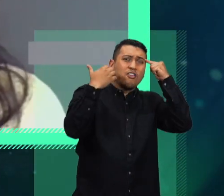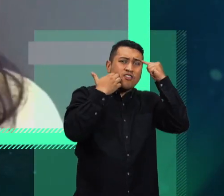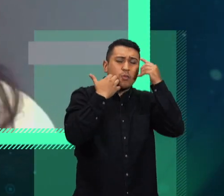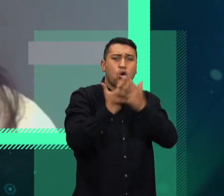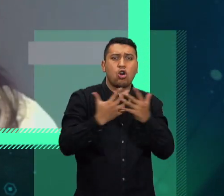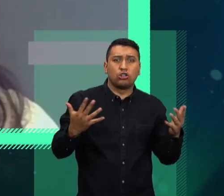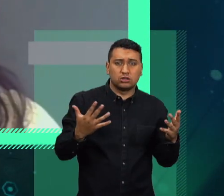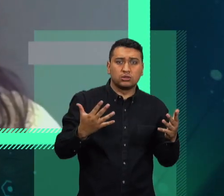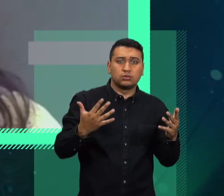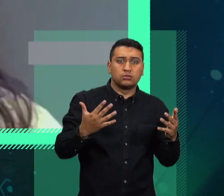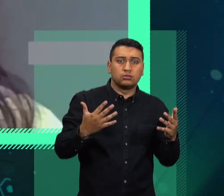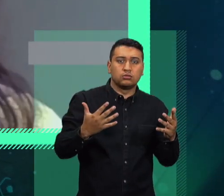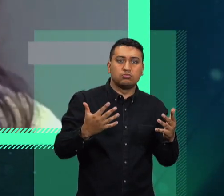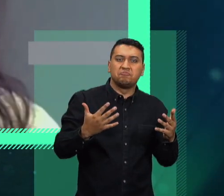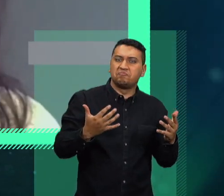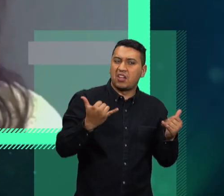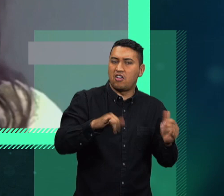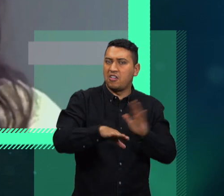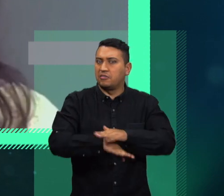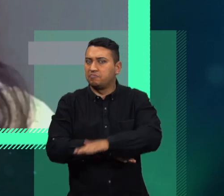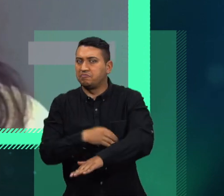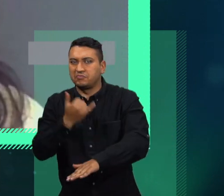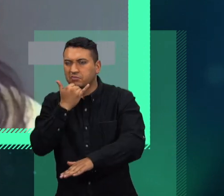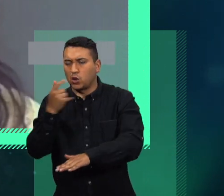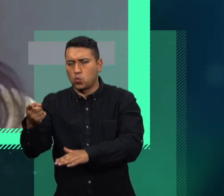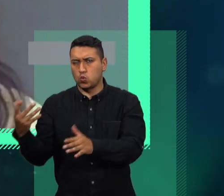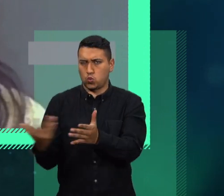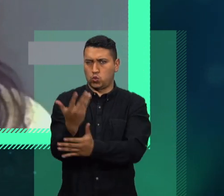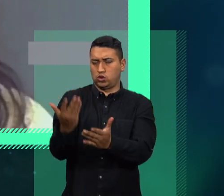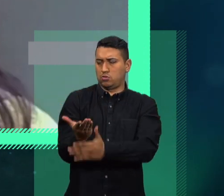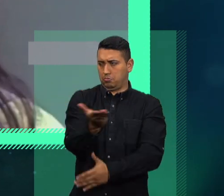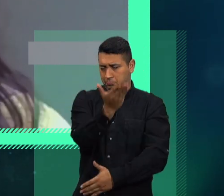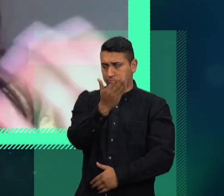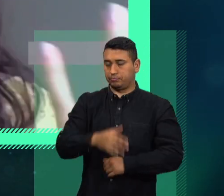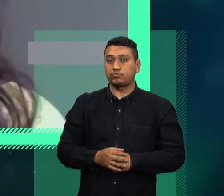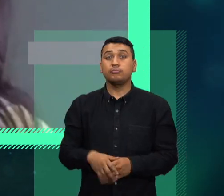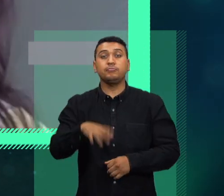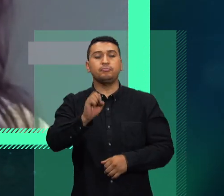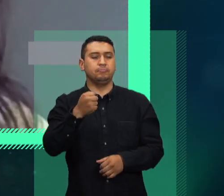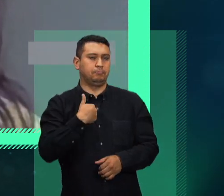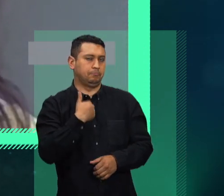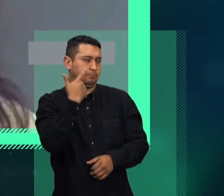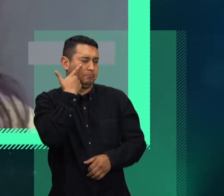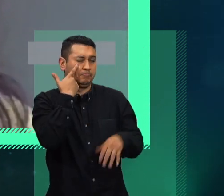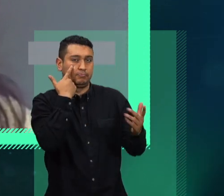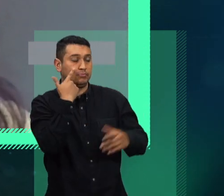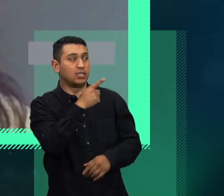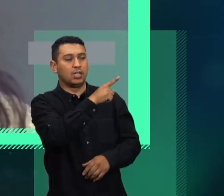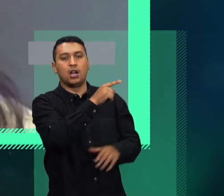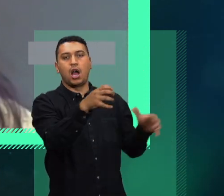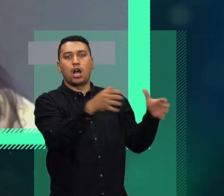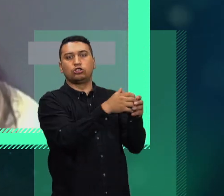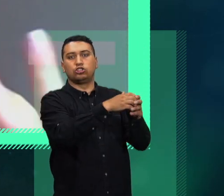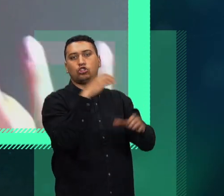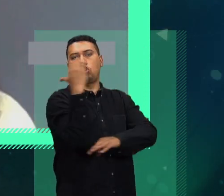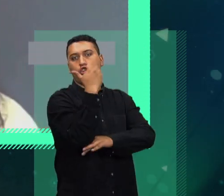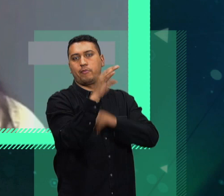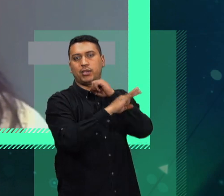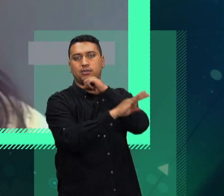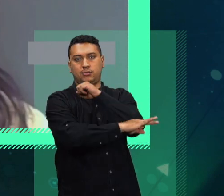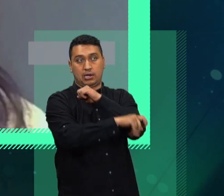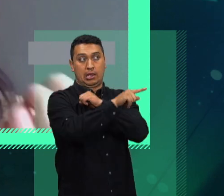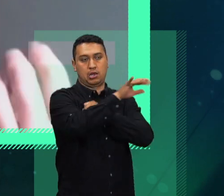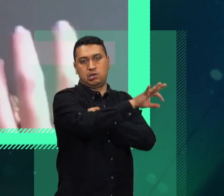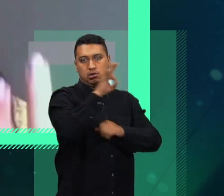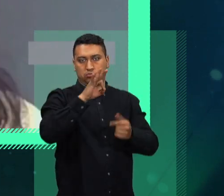yo quisiera retomar las recomendaciones de la Asociación Colombiana de Psiquiatría sobre qué hacer en estos momentos en los que estamos